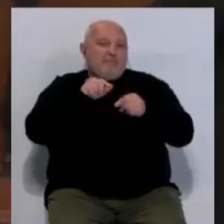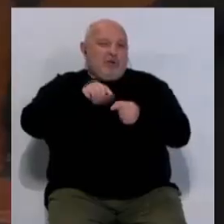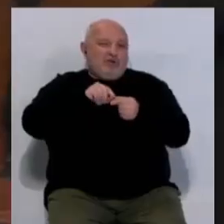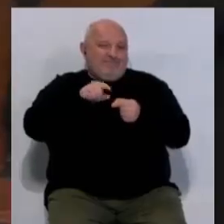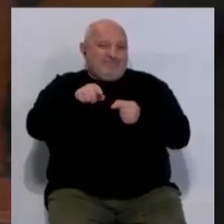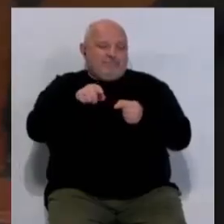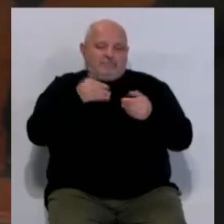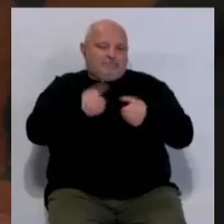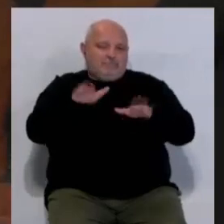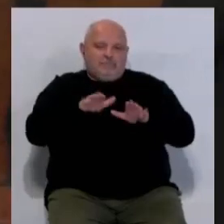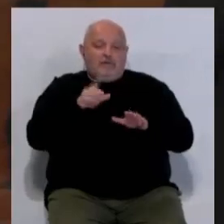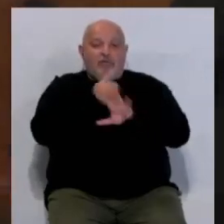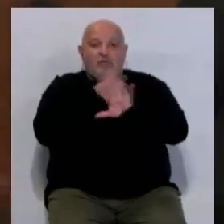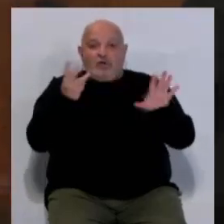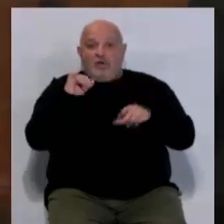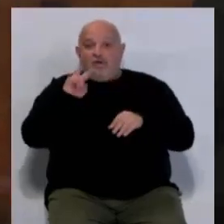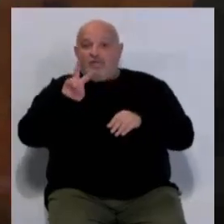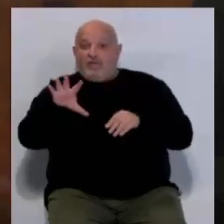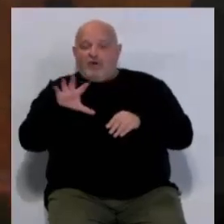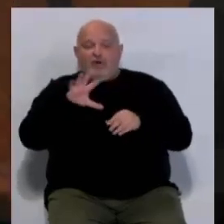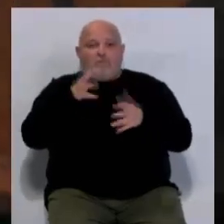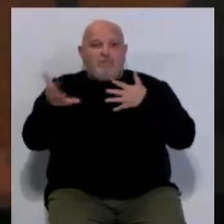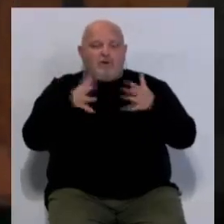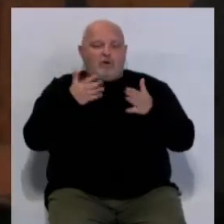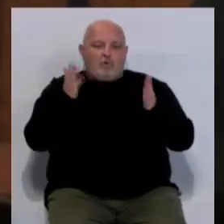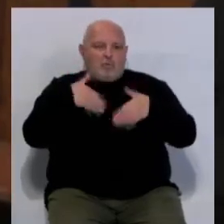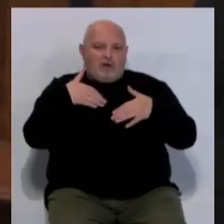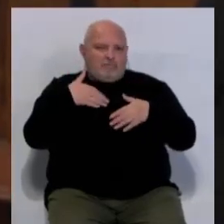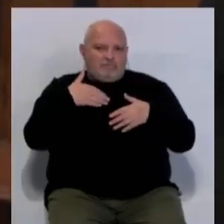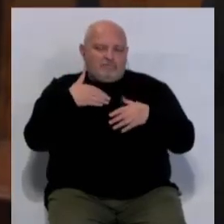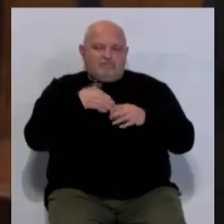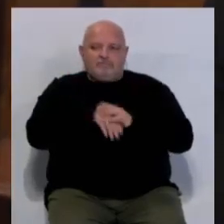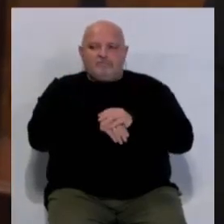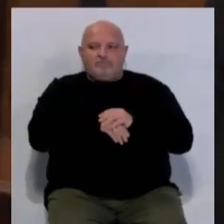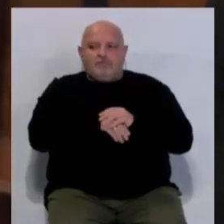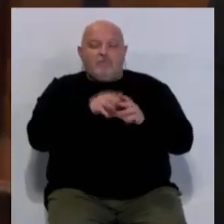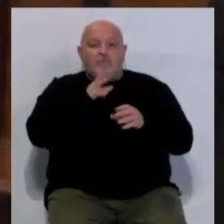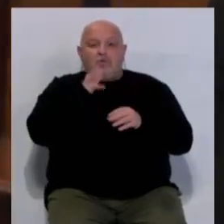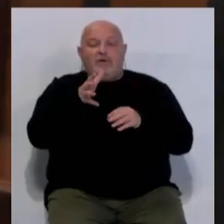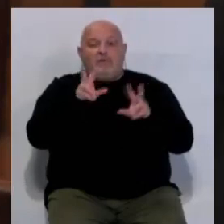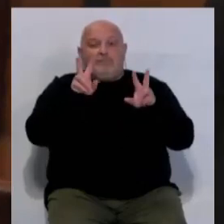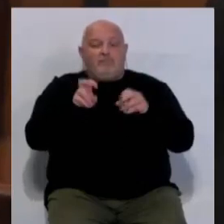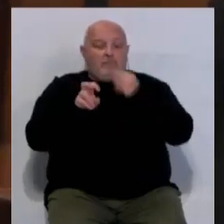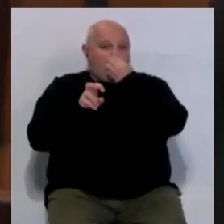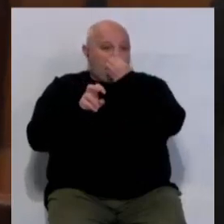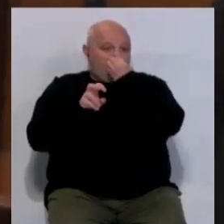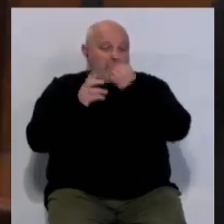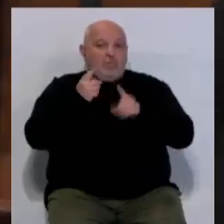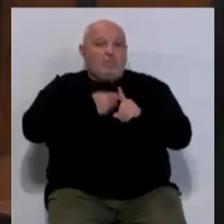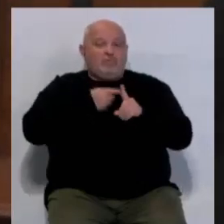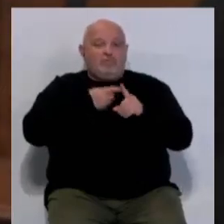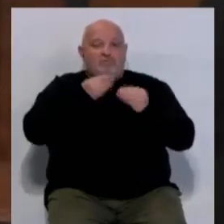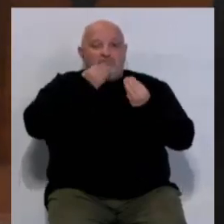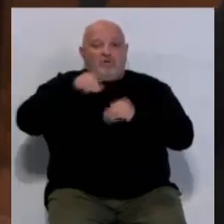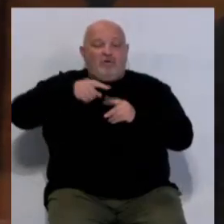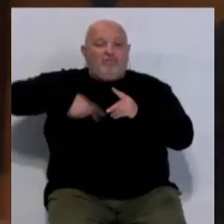para que 18 y 25 de marzo no se coloque. Porque entendemos que si todo el tráfico se va a